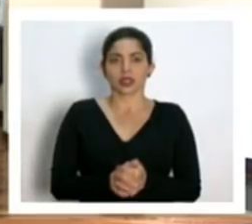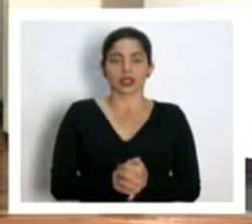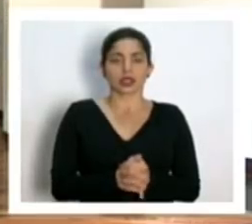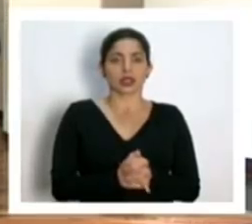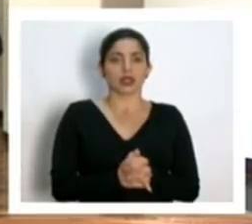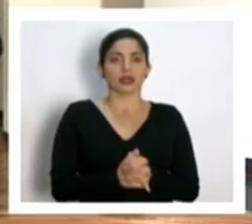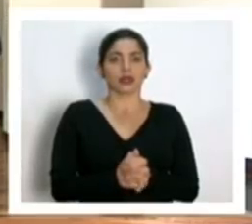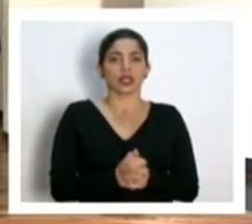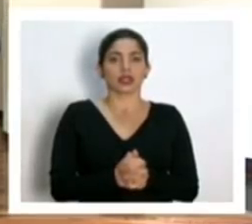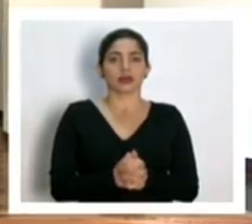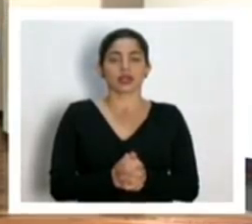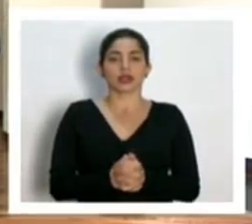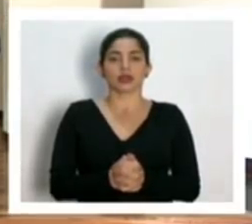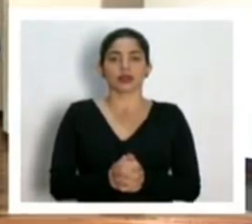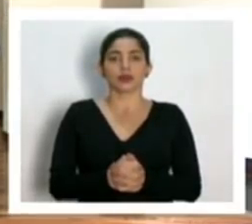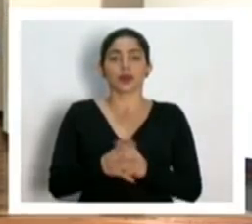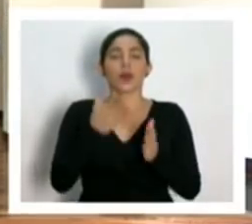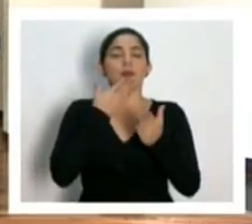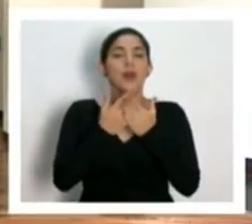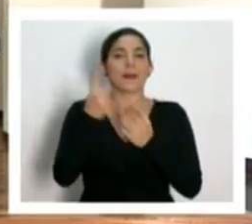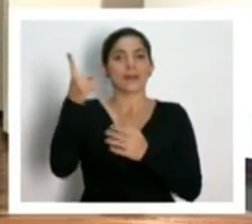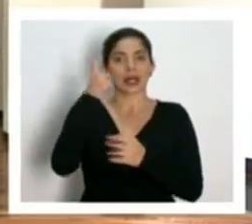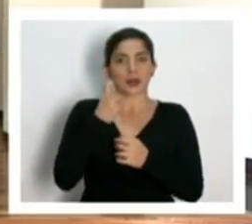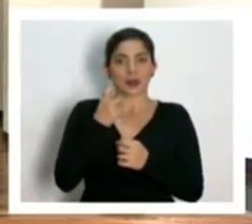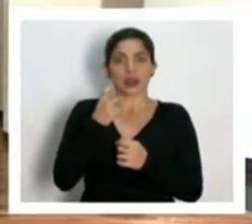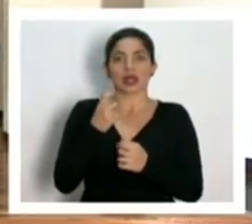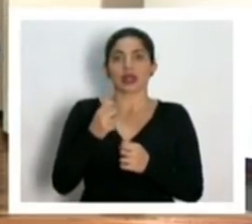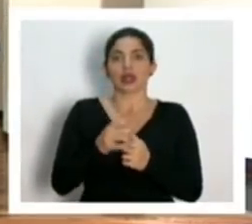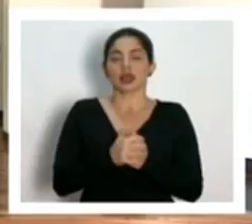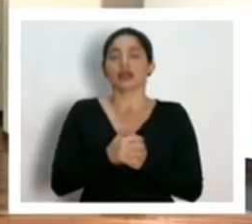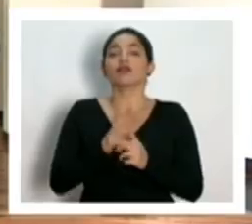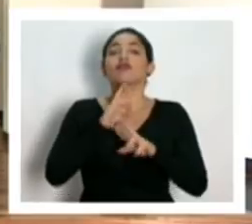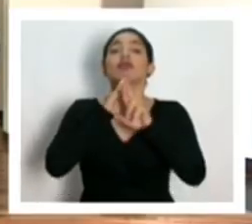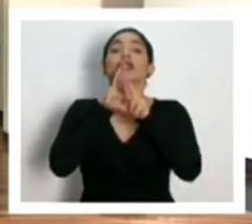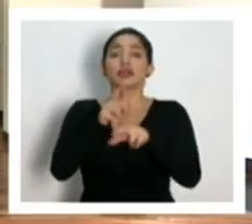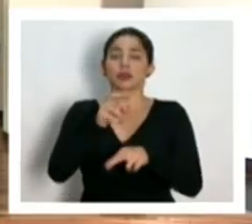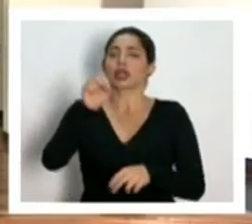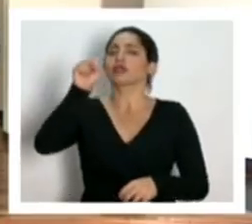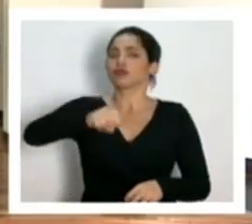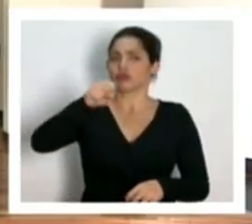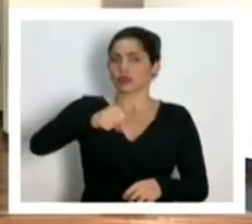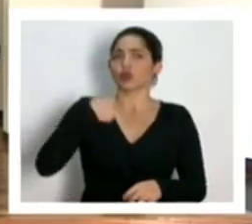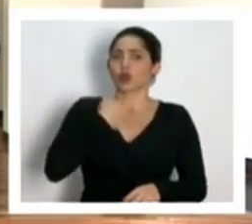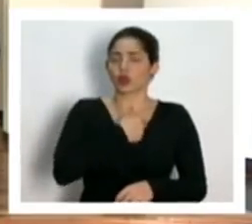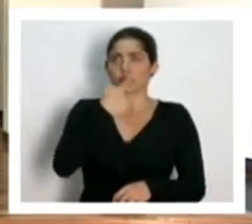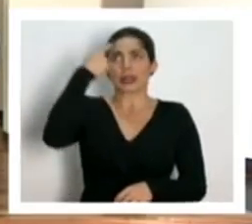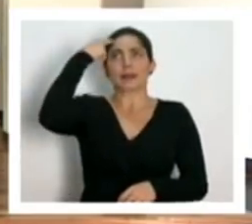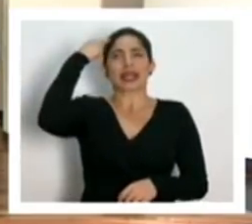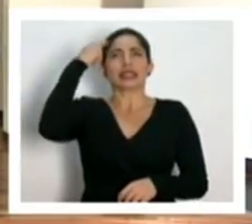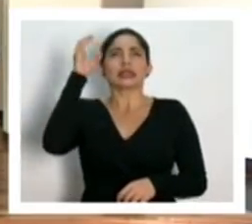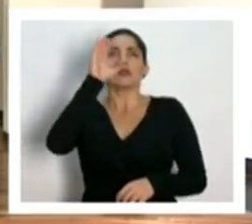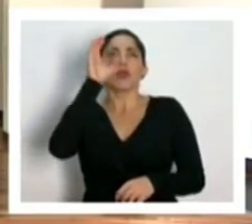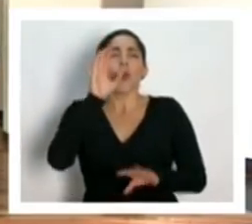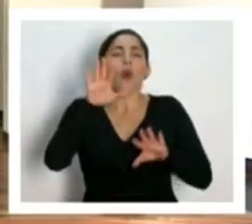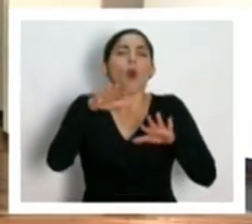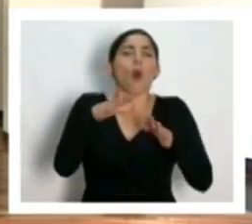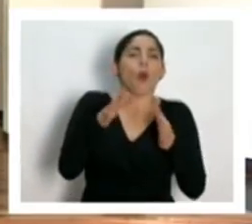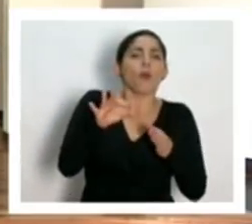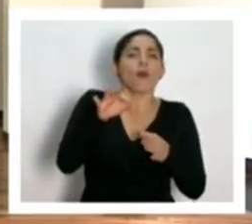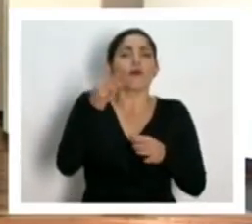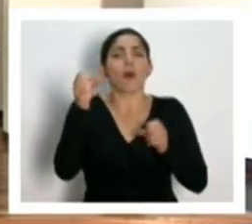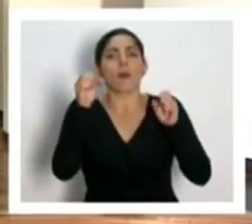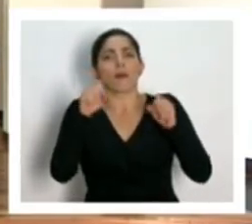Sí, esa es una muy buena pregunta. Y sí, la respuesta es que sí estamos pensando en maneras de aprovechar